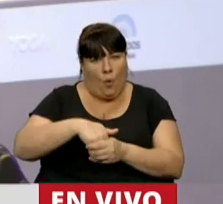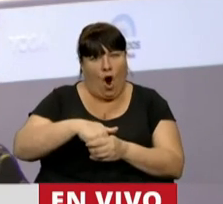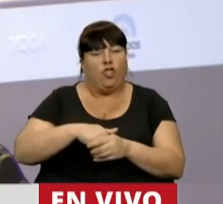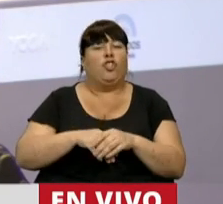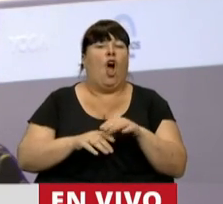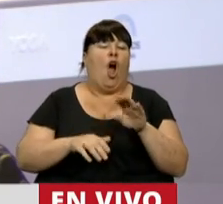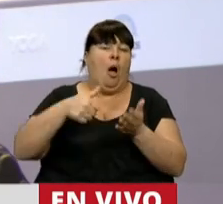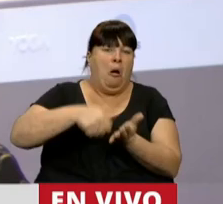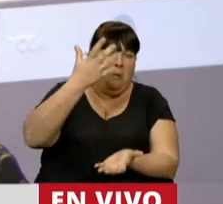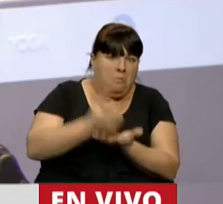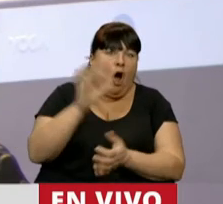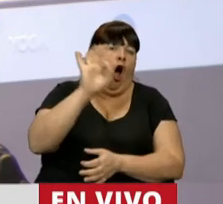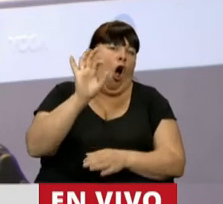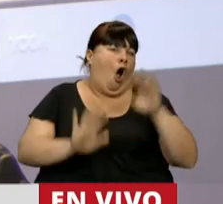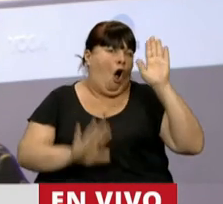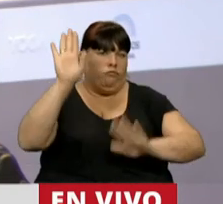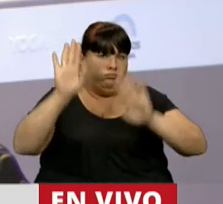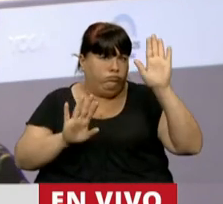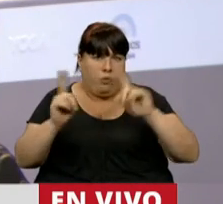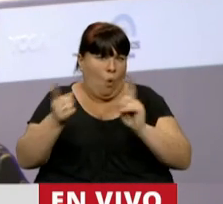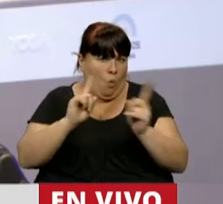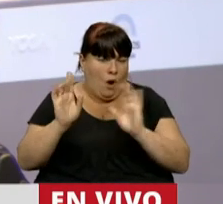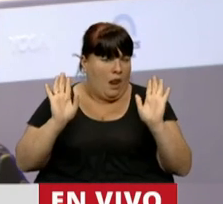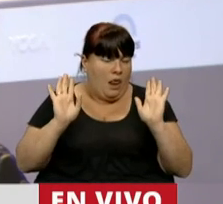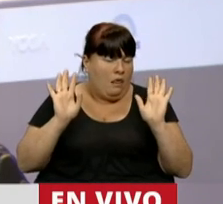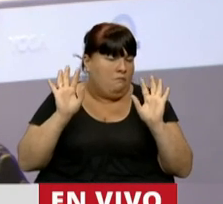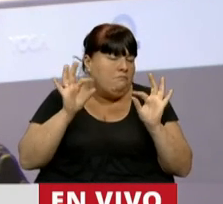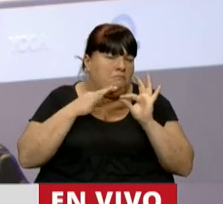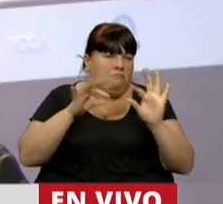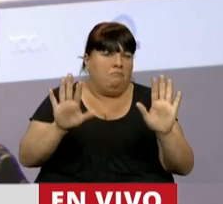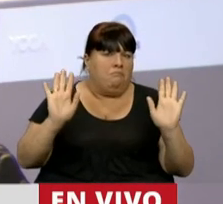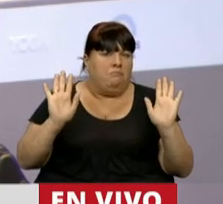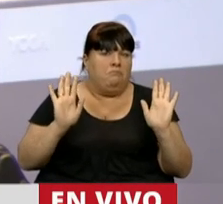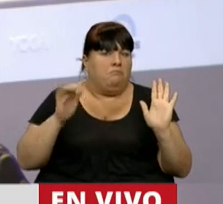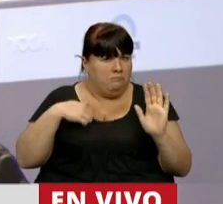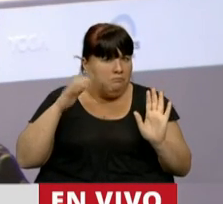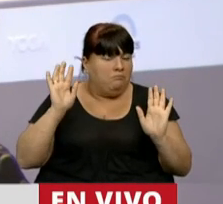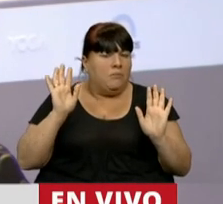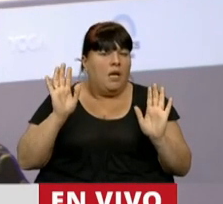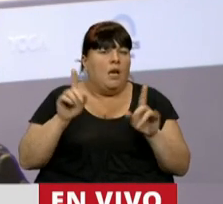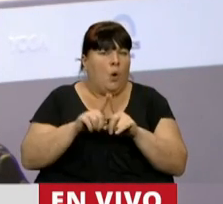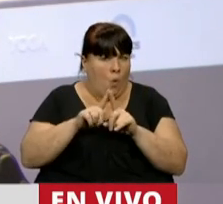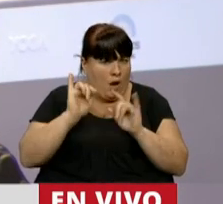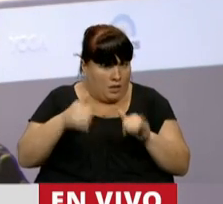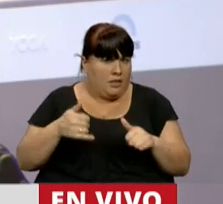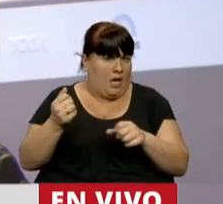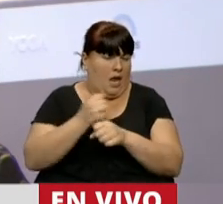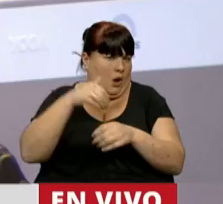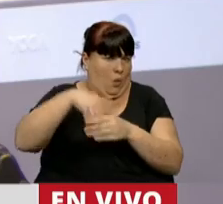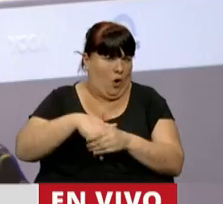nominalmente o votemos por signo. Eso vamos a llevarlo a cabo.